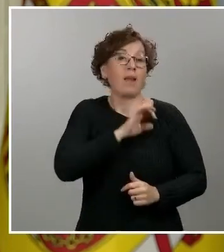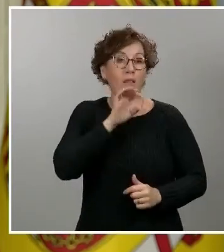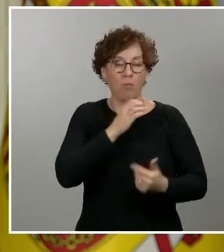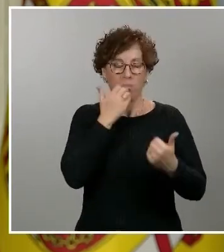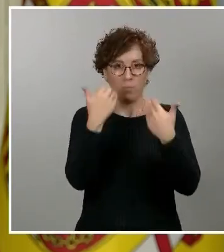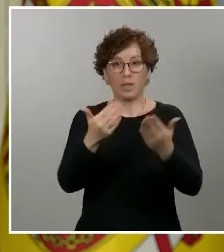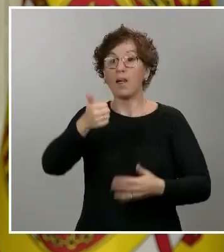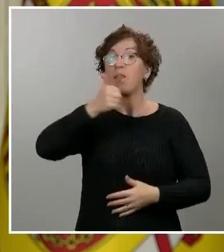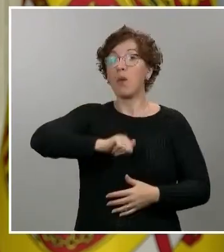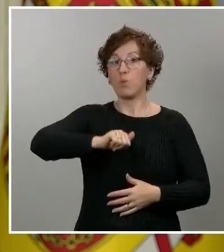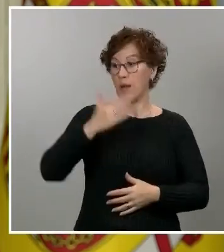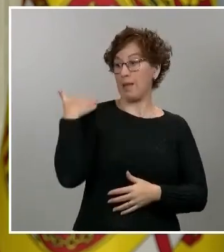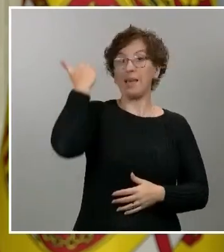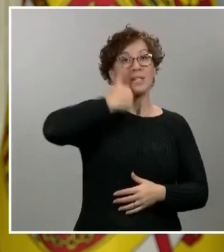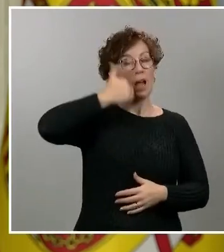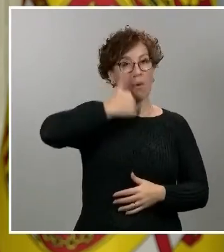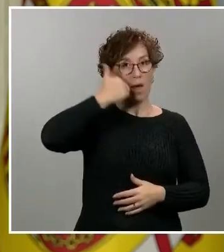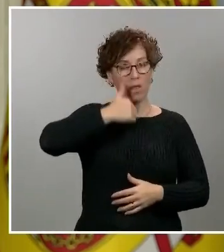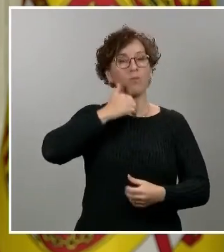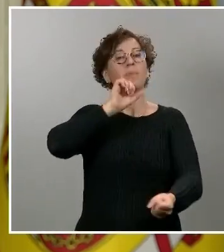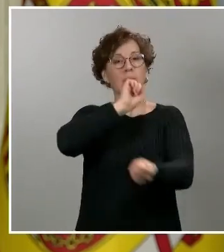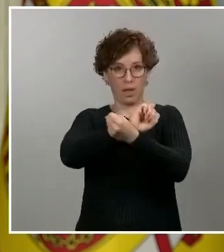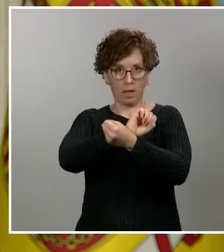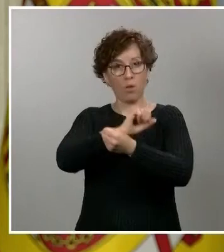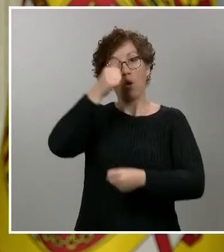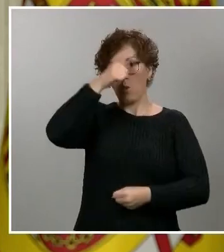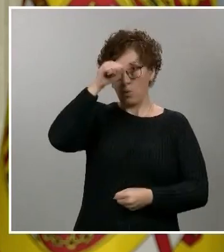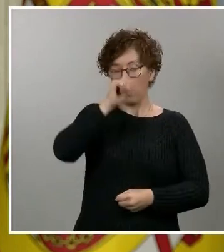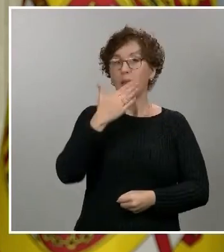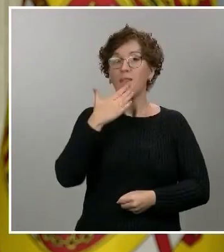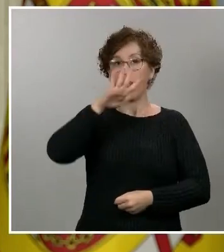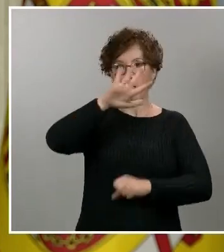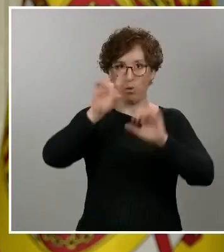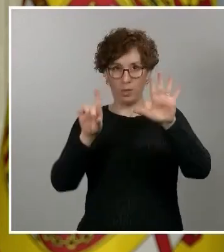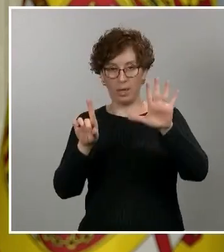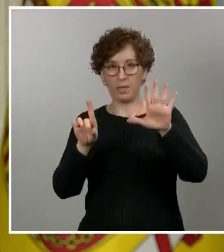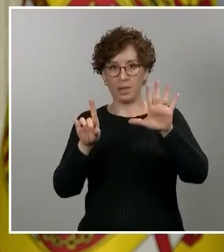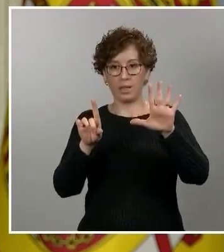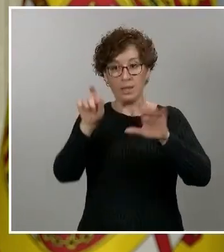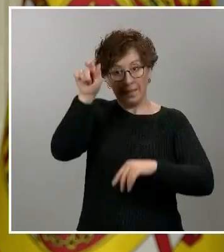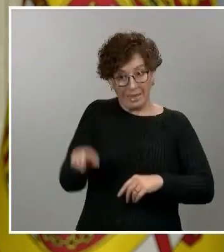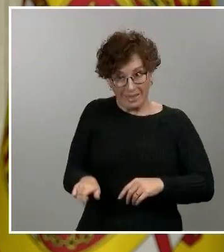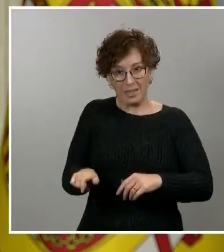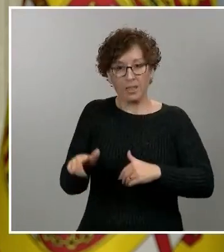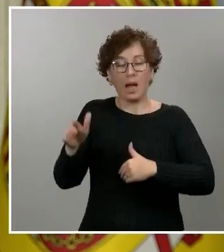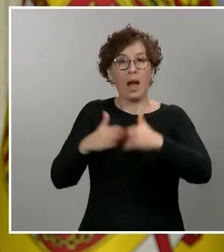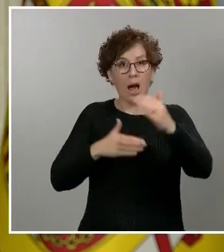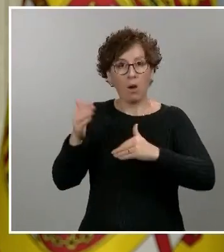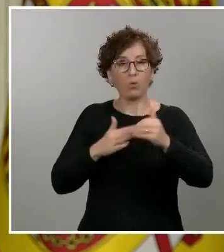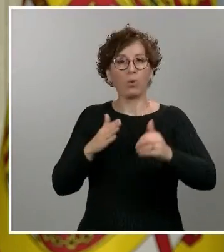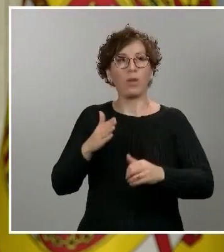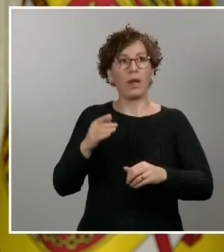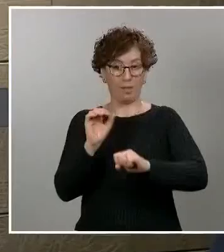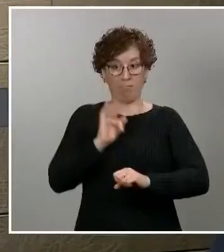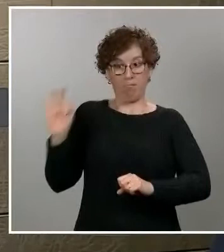el sábado, se procedió a la detención de un varón de 56 años de edad como presunto autor de un delito de desobediencia y contra la salud